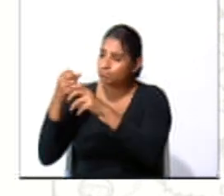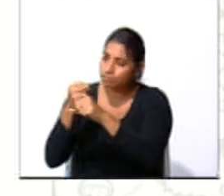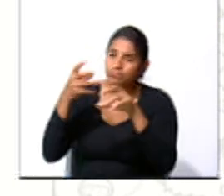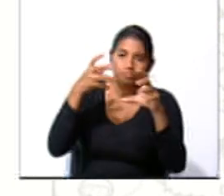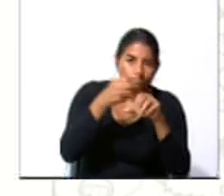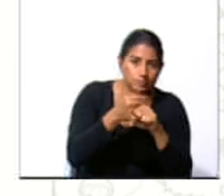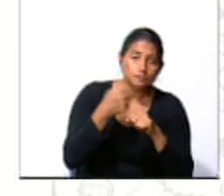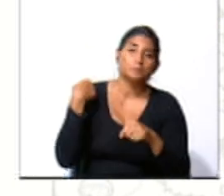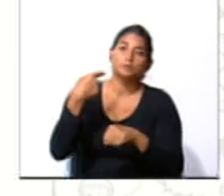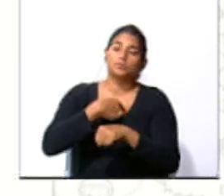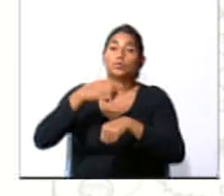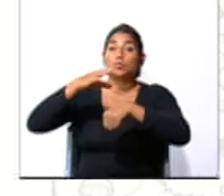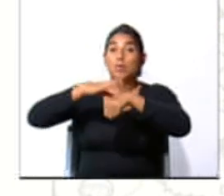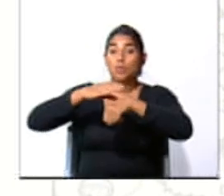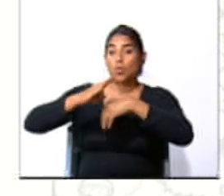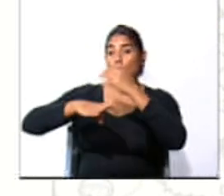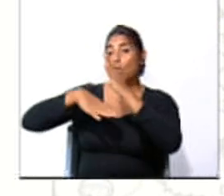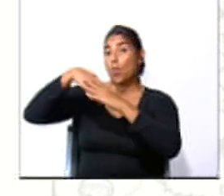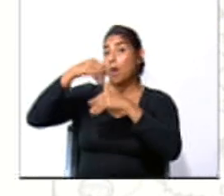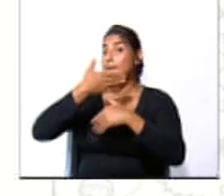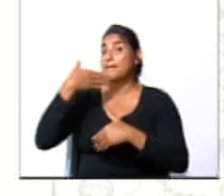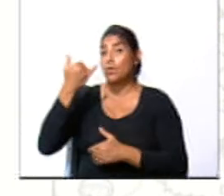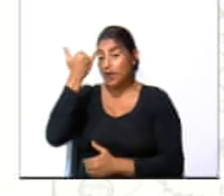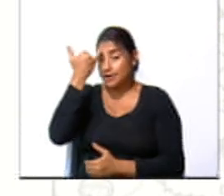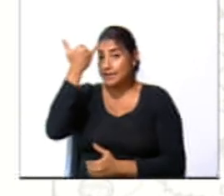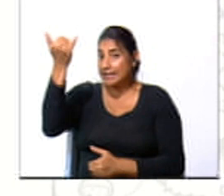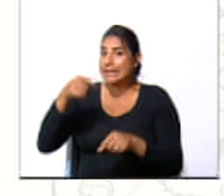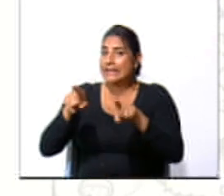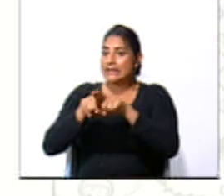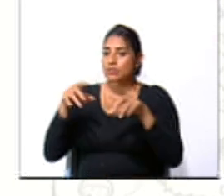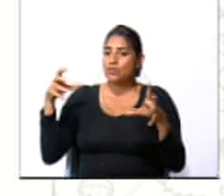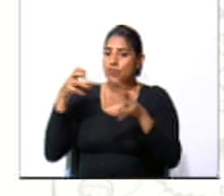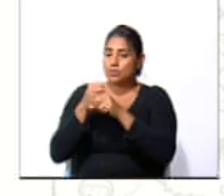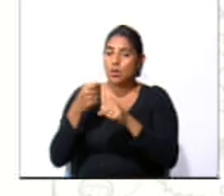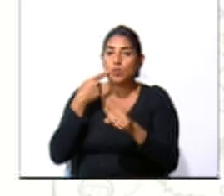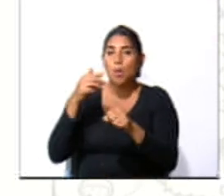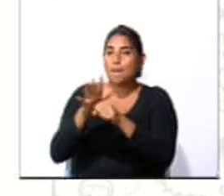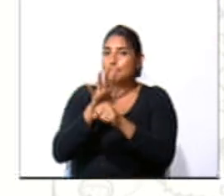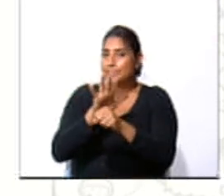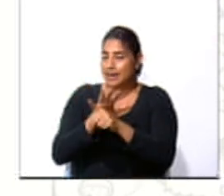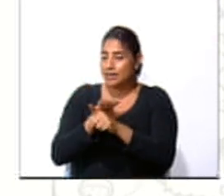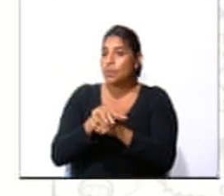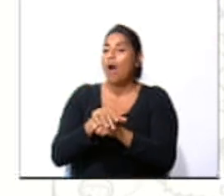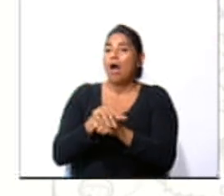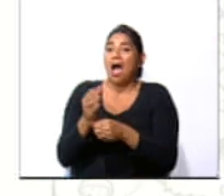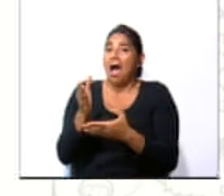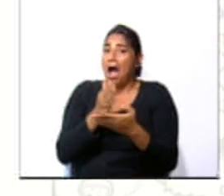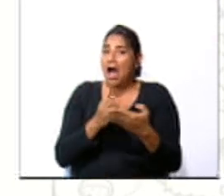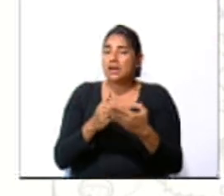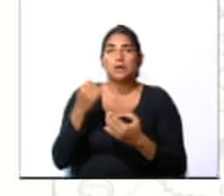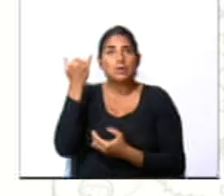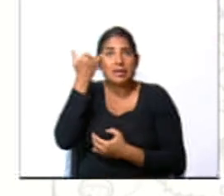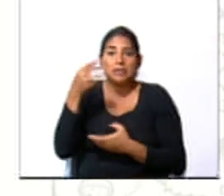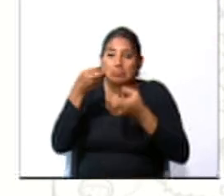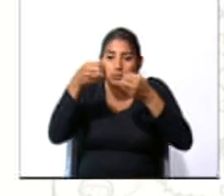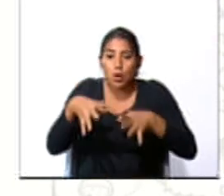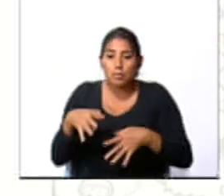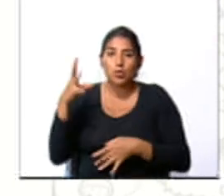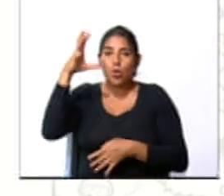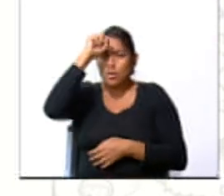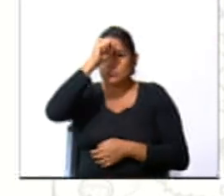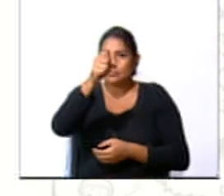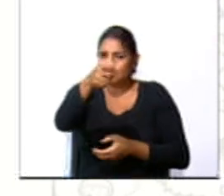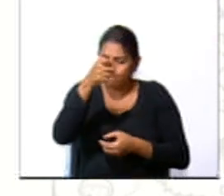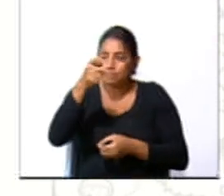nos permiten construir mejor las ideas y tener el resúmenes más completos. Puede que alguien se haya escapado algún detalle que para